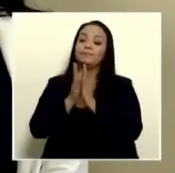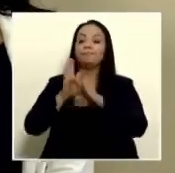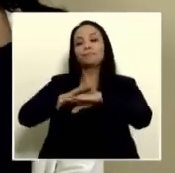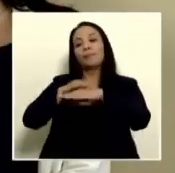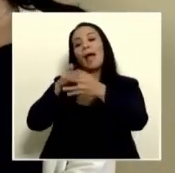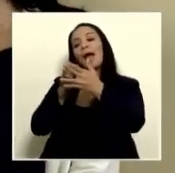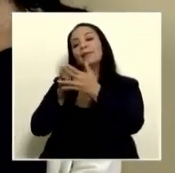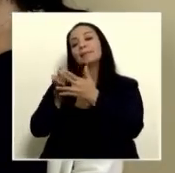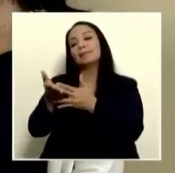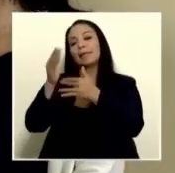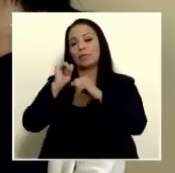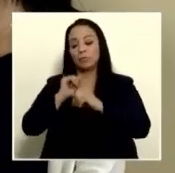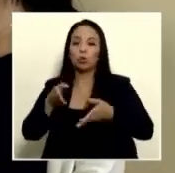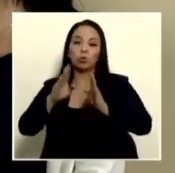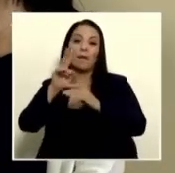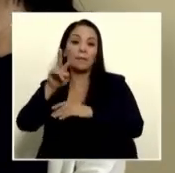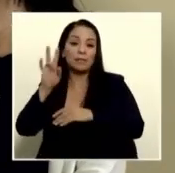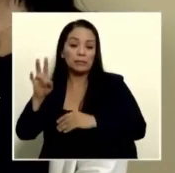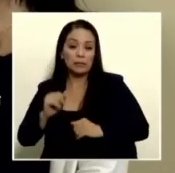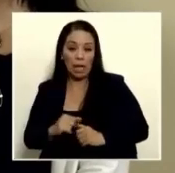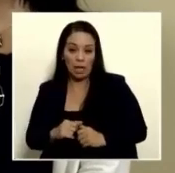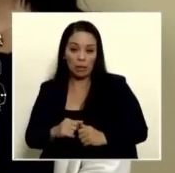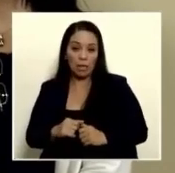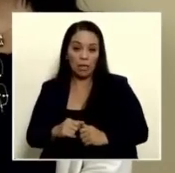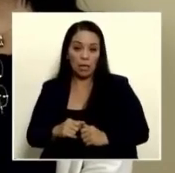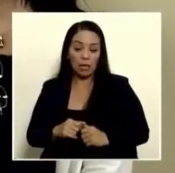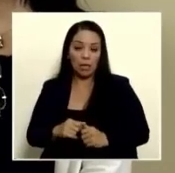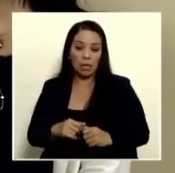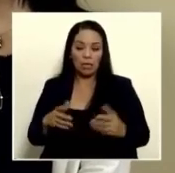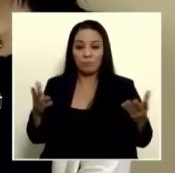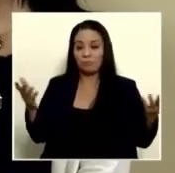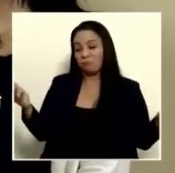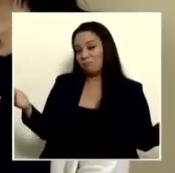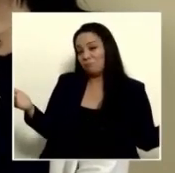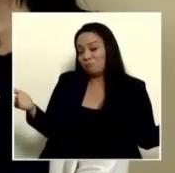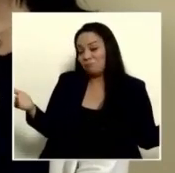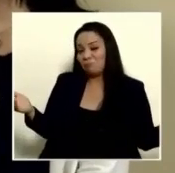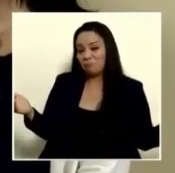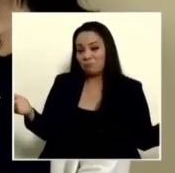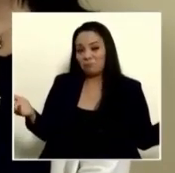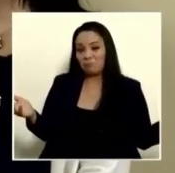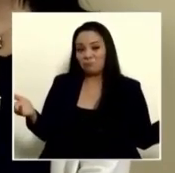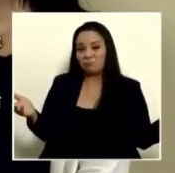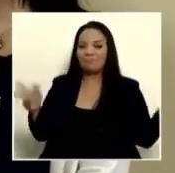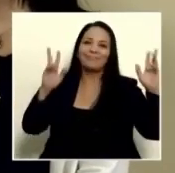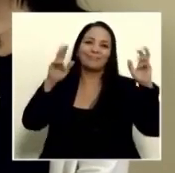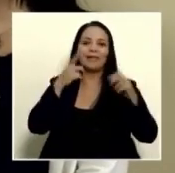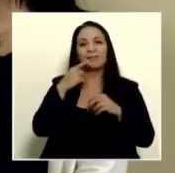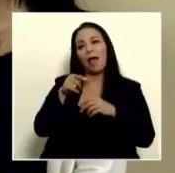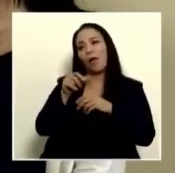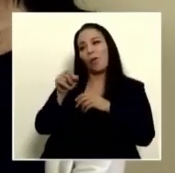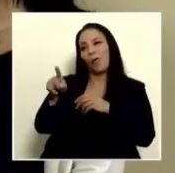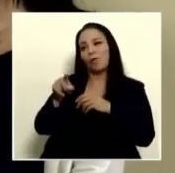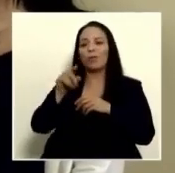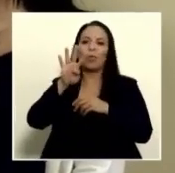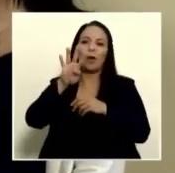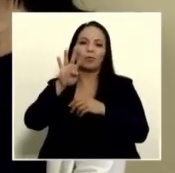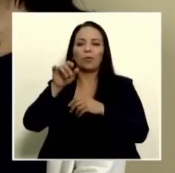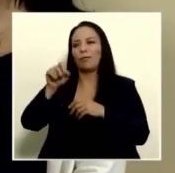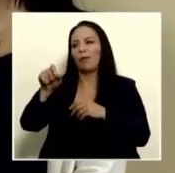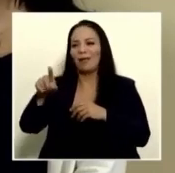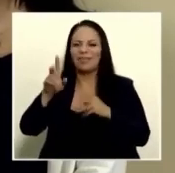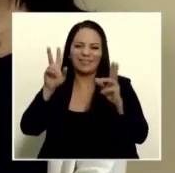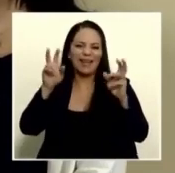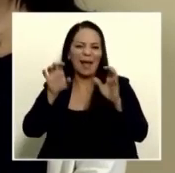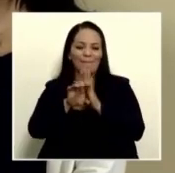para arreglar el parque vivo ah no de si metemos un gol metamos cuatro goles más porque es cuatro veces el